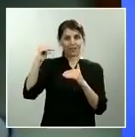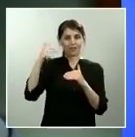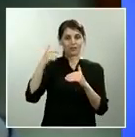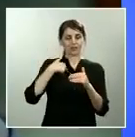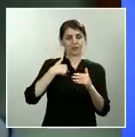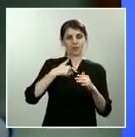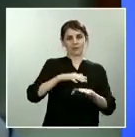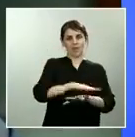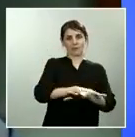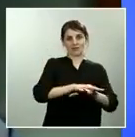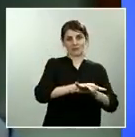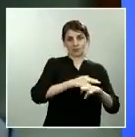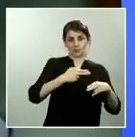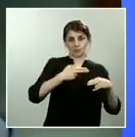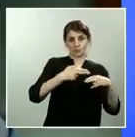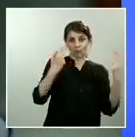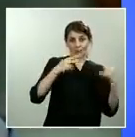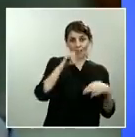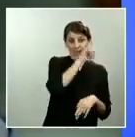millones de euros.